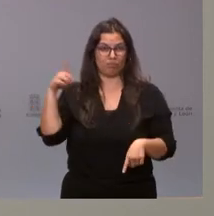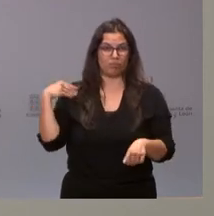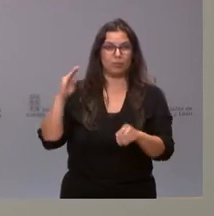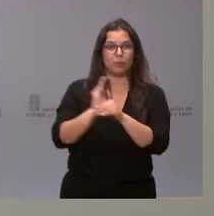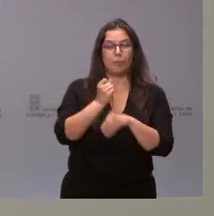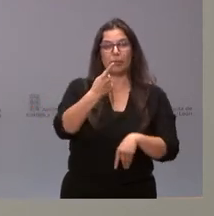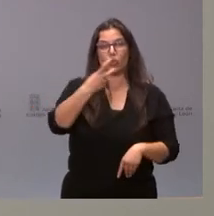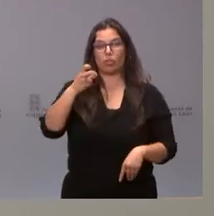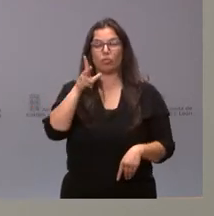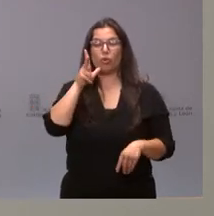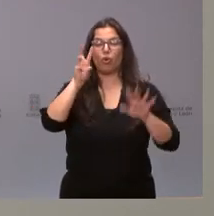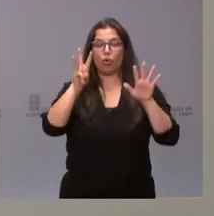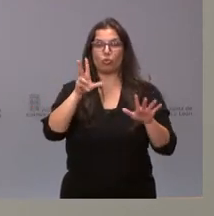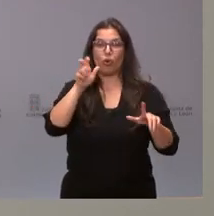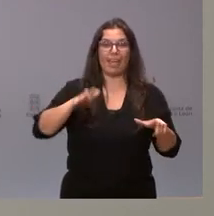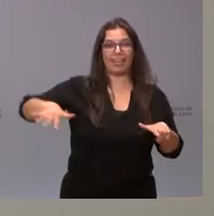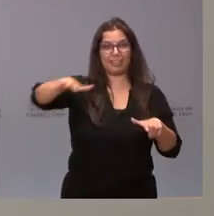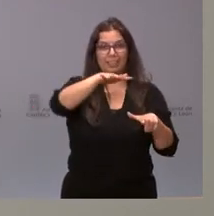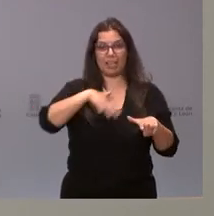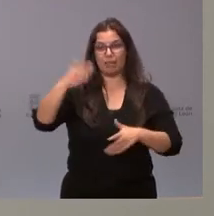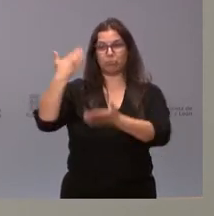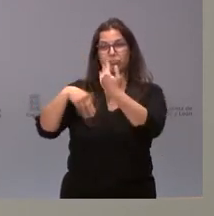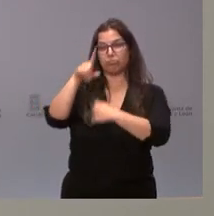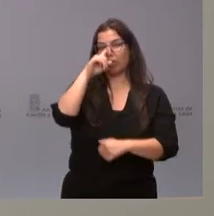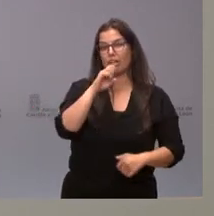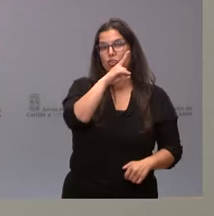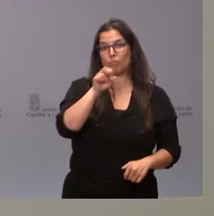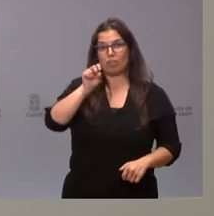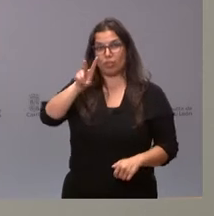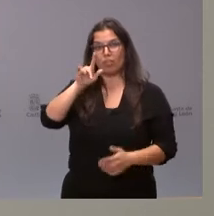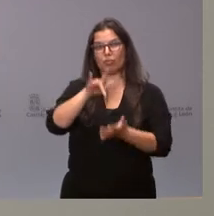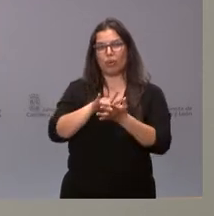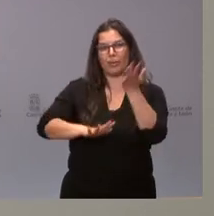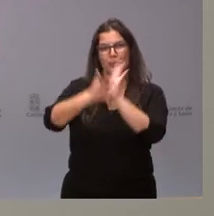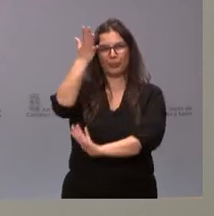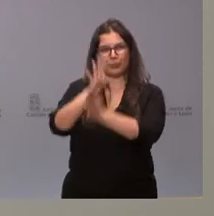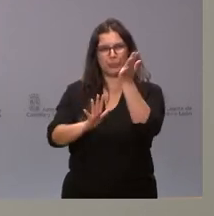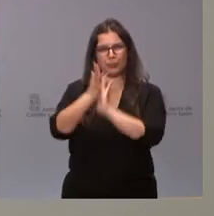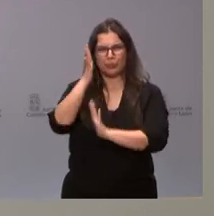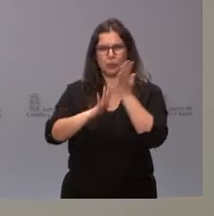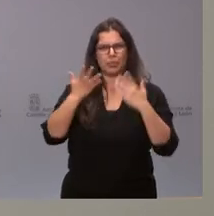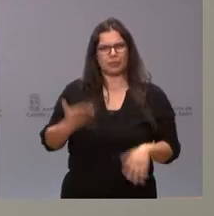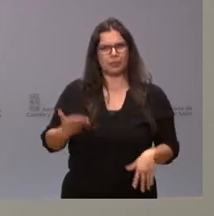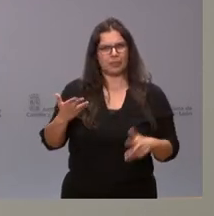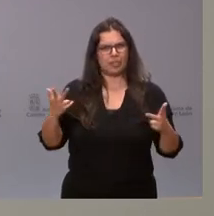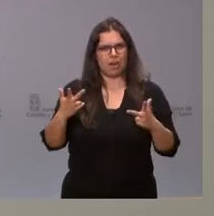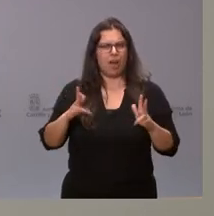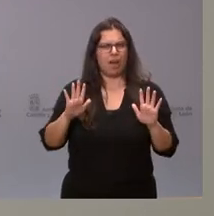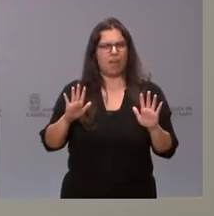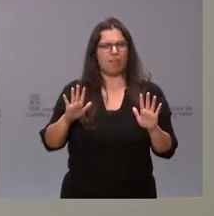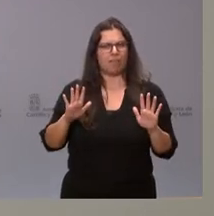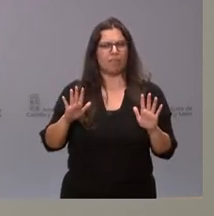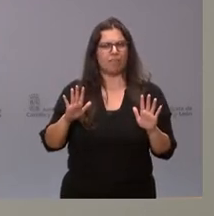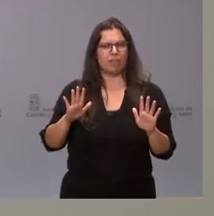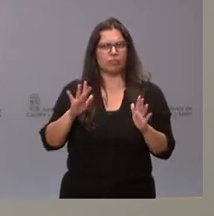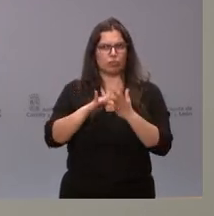hectáreas. Es una zona que, en su momento, en el año 2012, tuvo un incendio de los más relevantes que ha tenido nunca nuestra